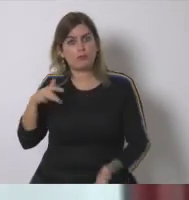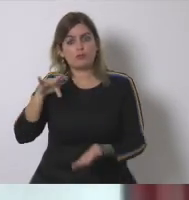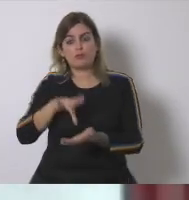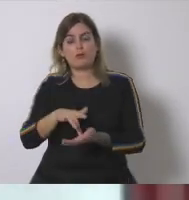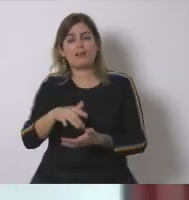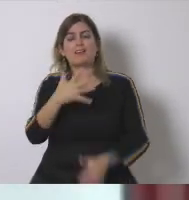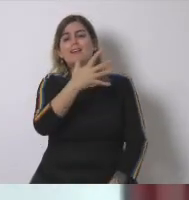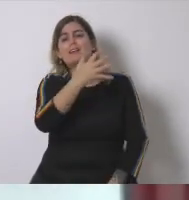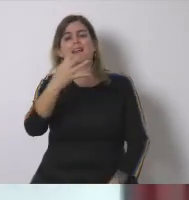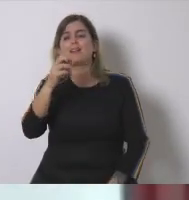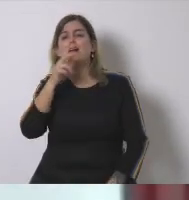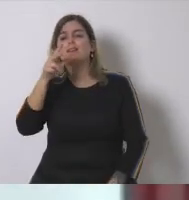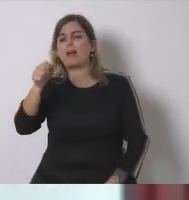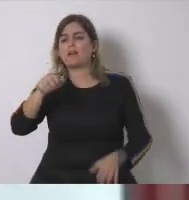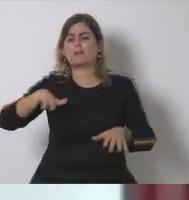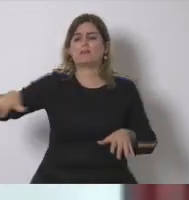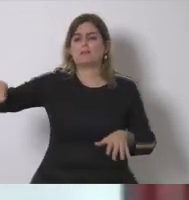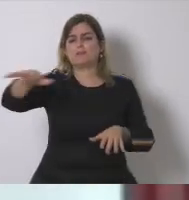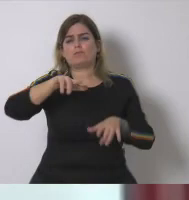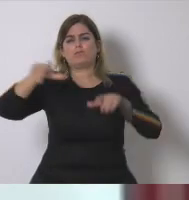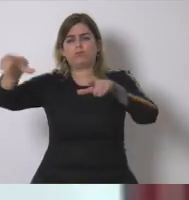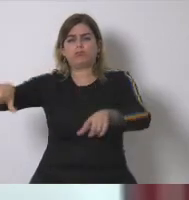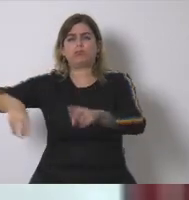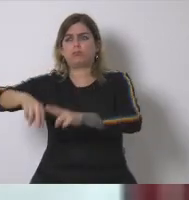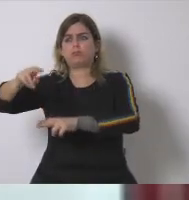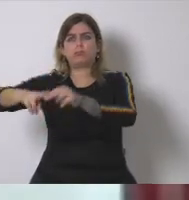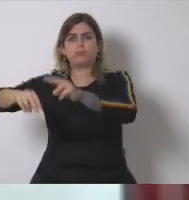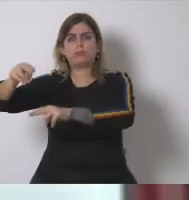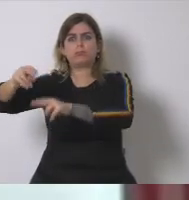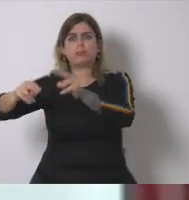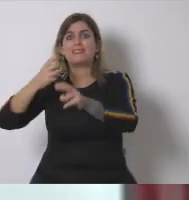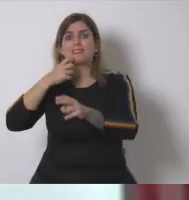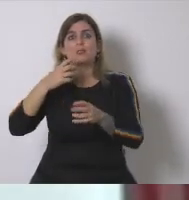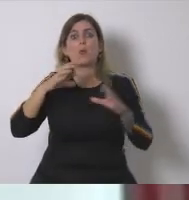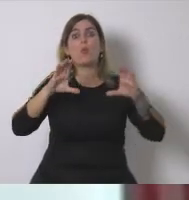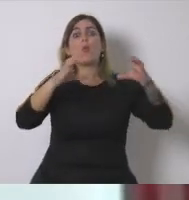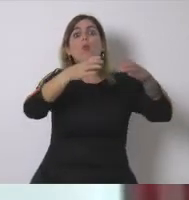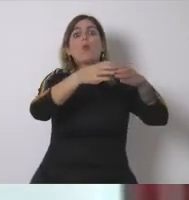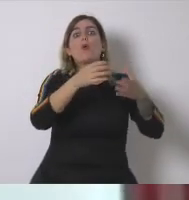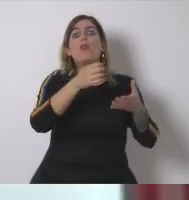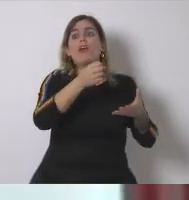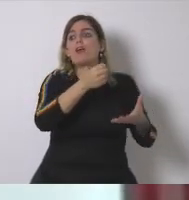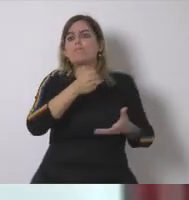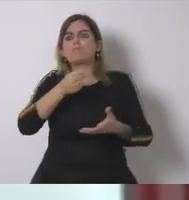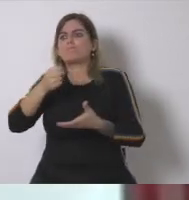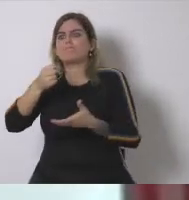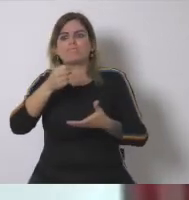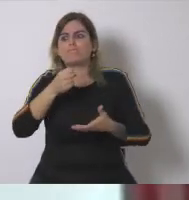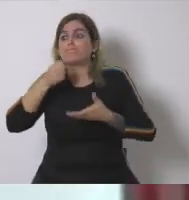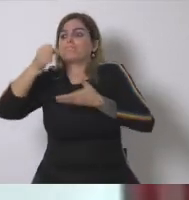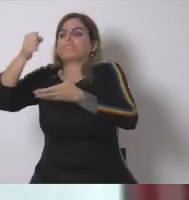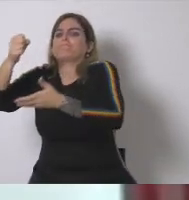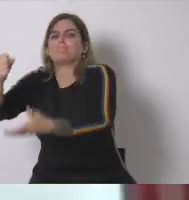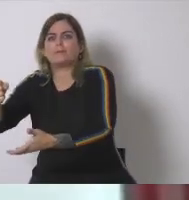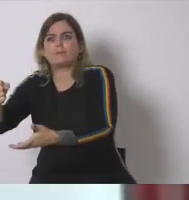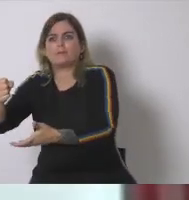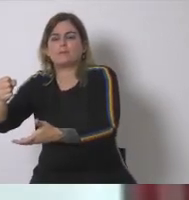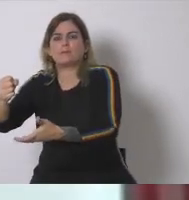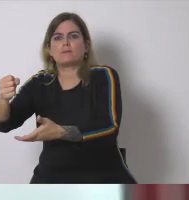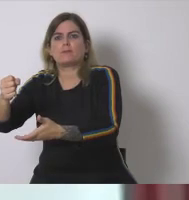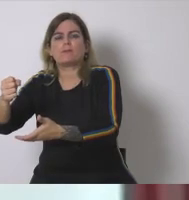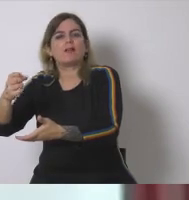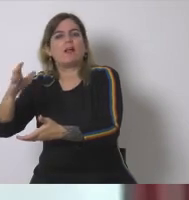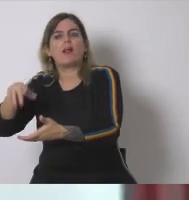ubicarse porque si tenemos un parque de 500 hectáreas tendrás un grupo inversor que